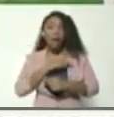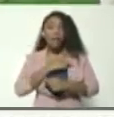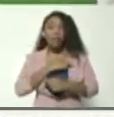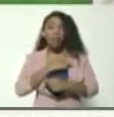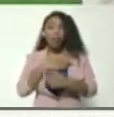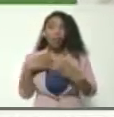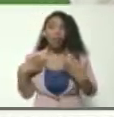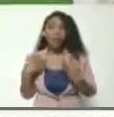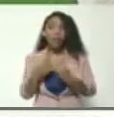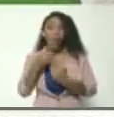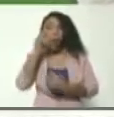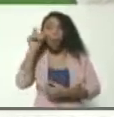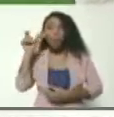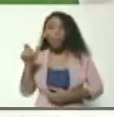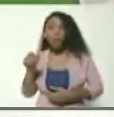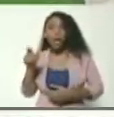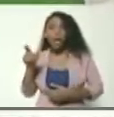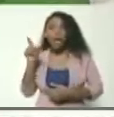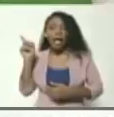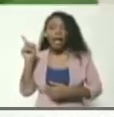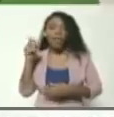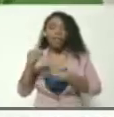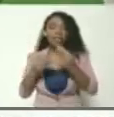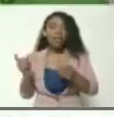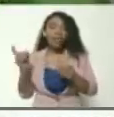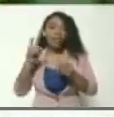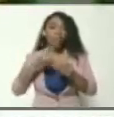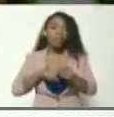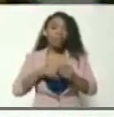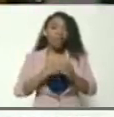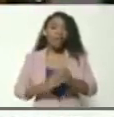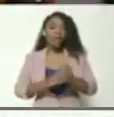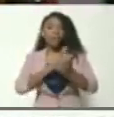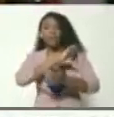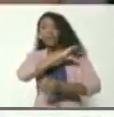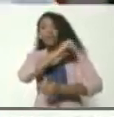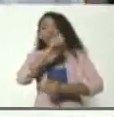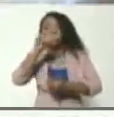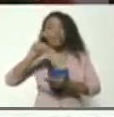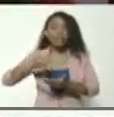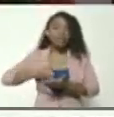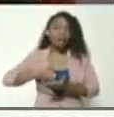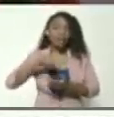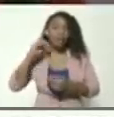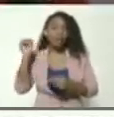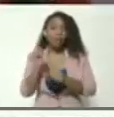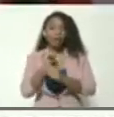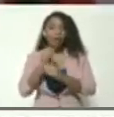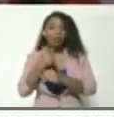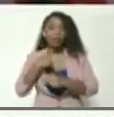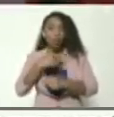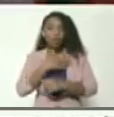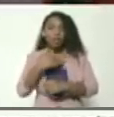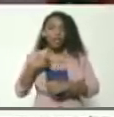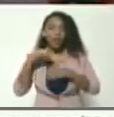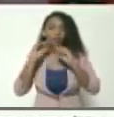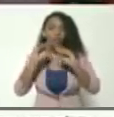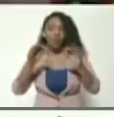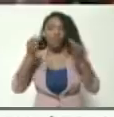Emilio va a pasar a ser parte de la dirección de la central de los trabajadores. Quería anunciarlo oficialmente, pues.